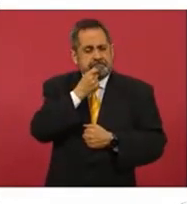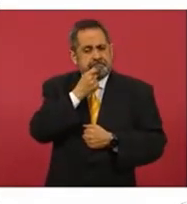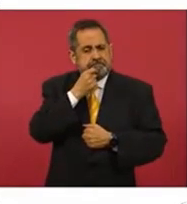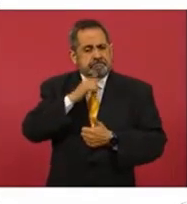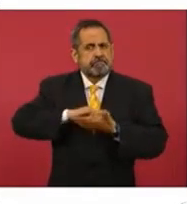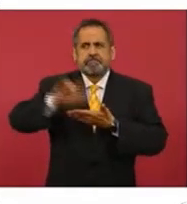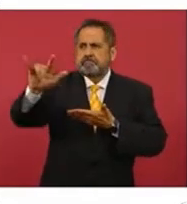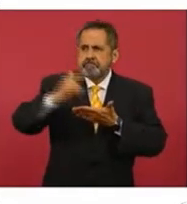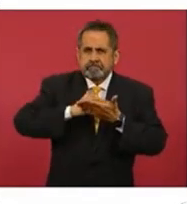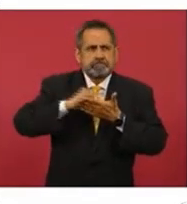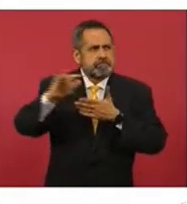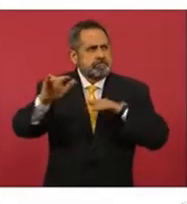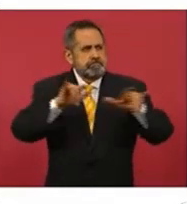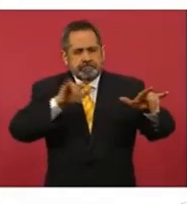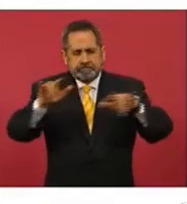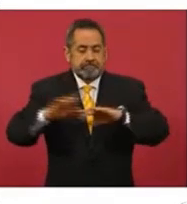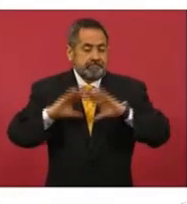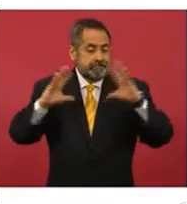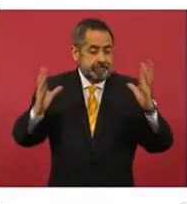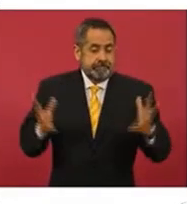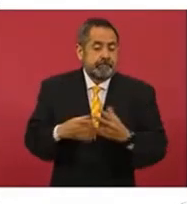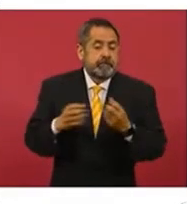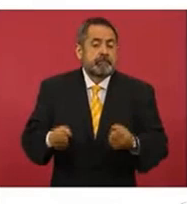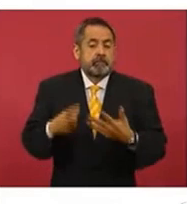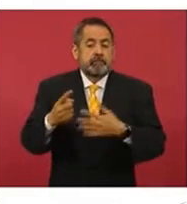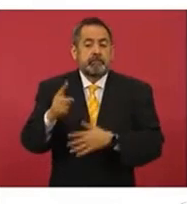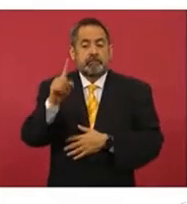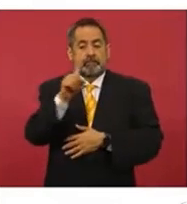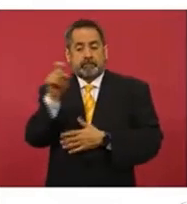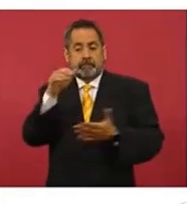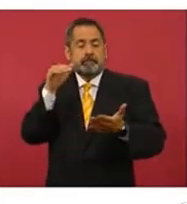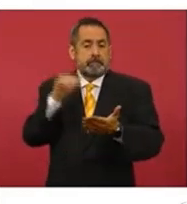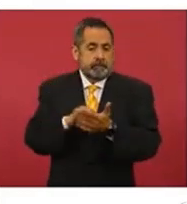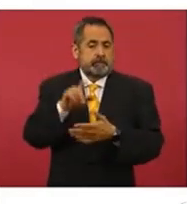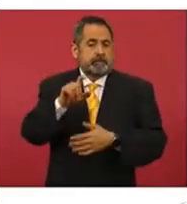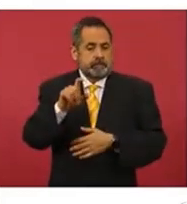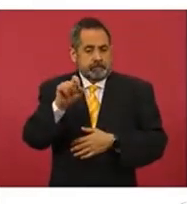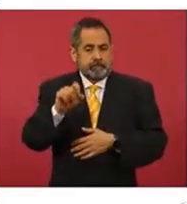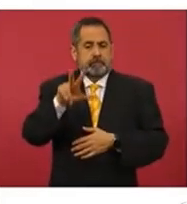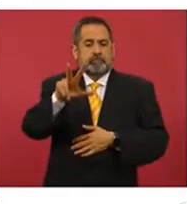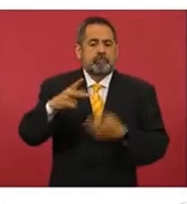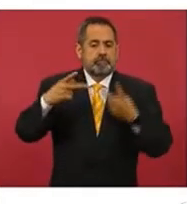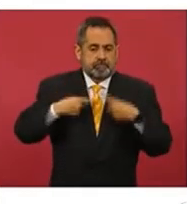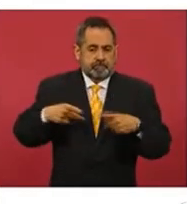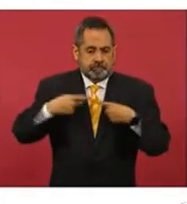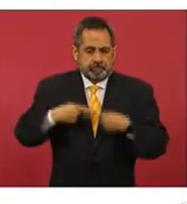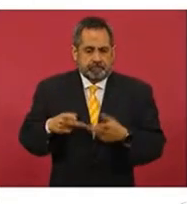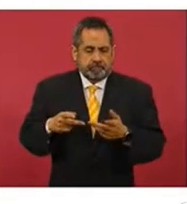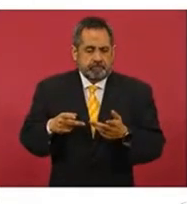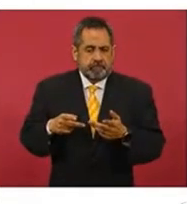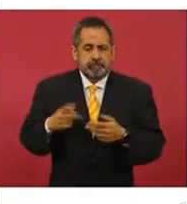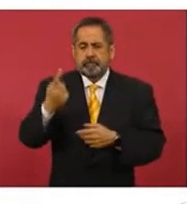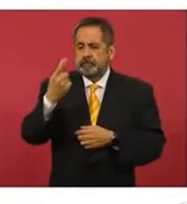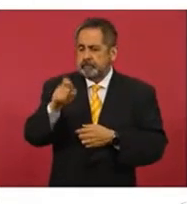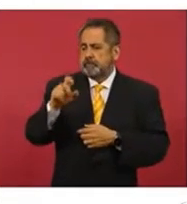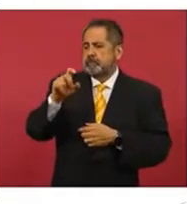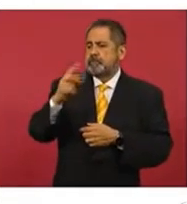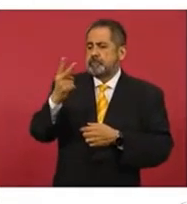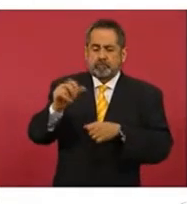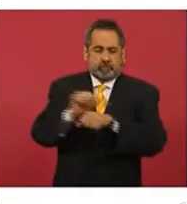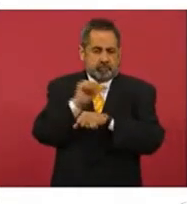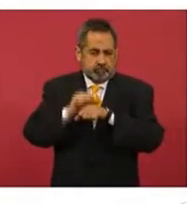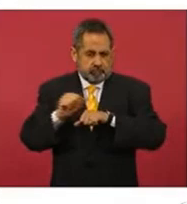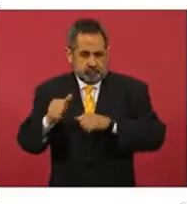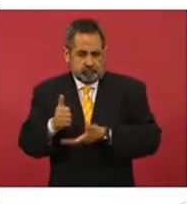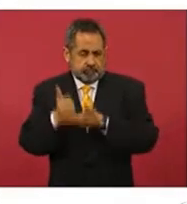de vuelo. En resumen, se emplearon 100.028 elementos, 102 vehículos